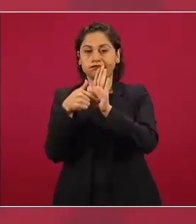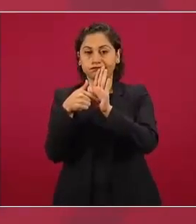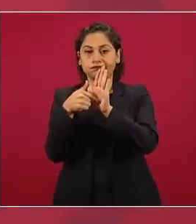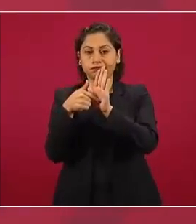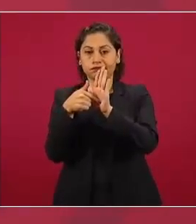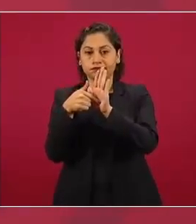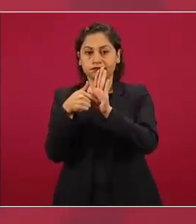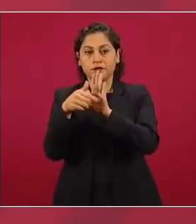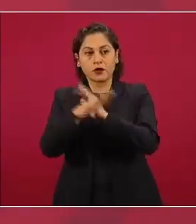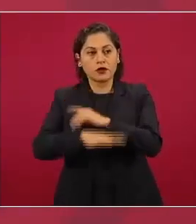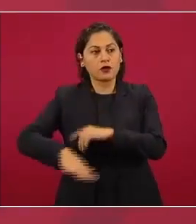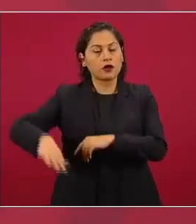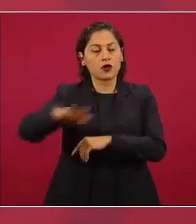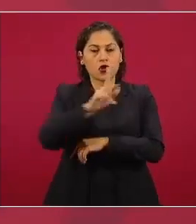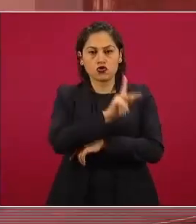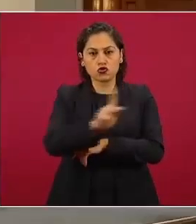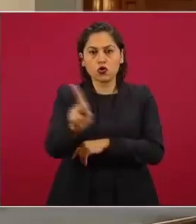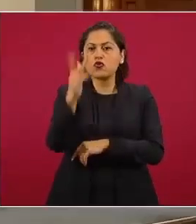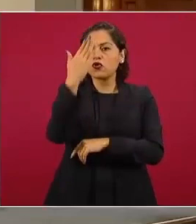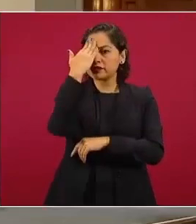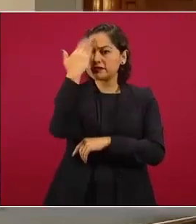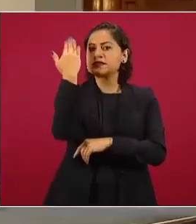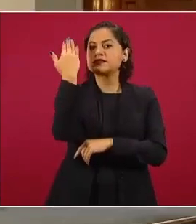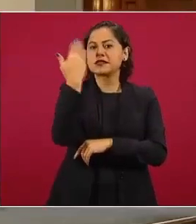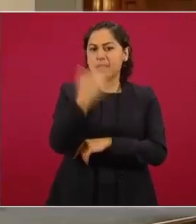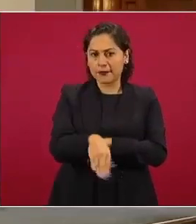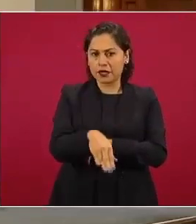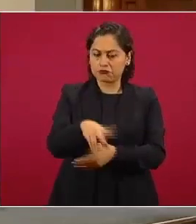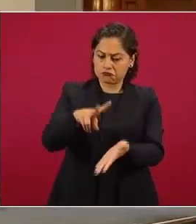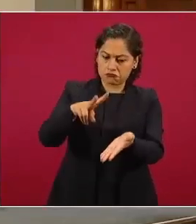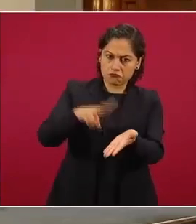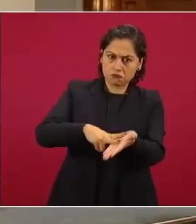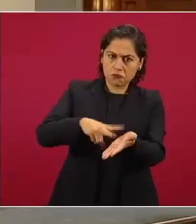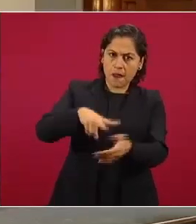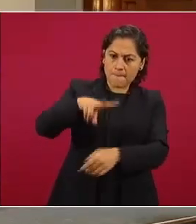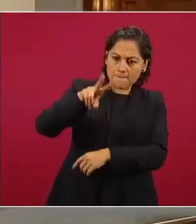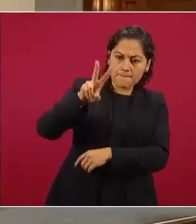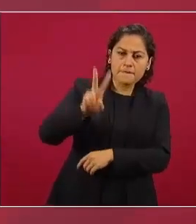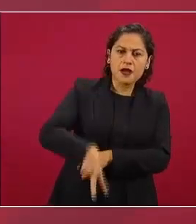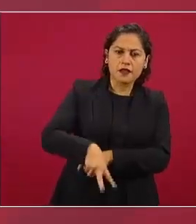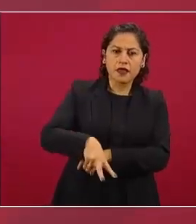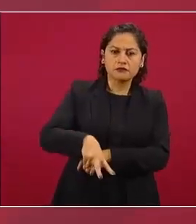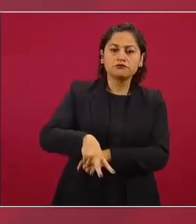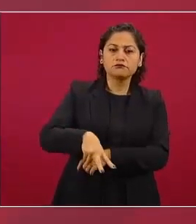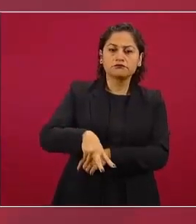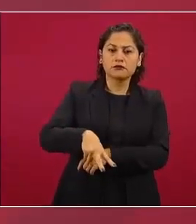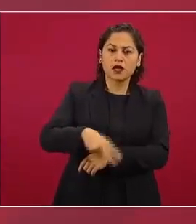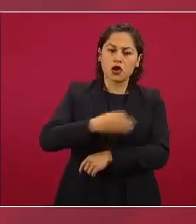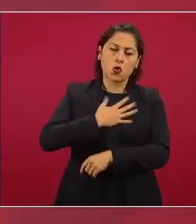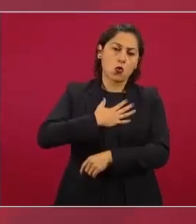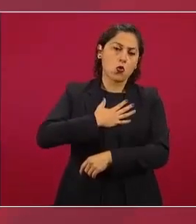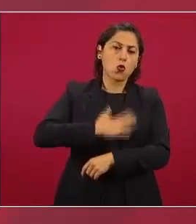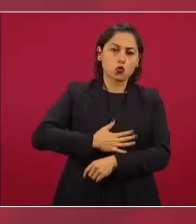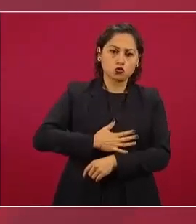prevalezca la verdad y la justicia no